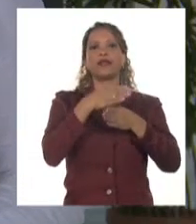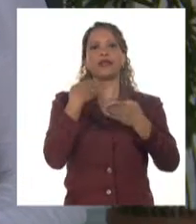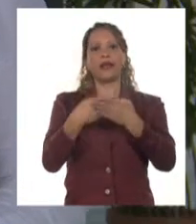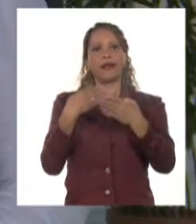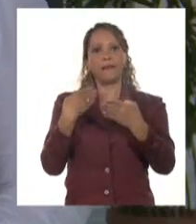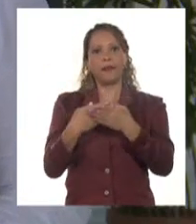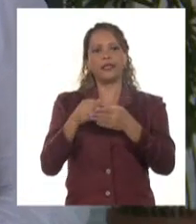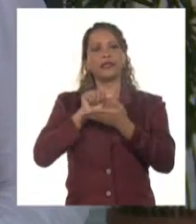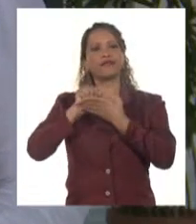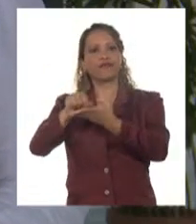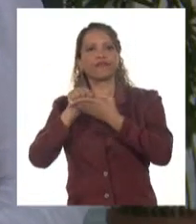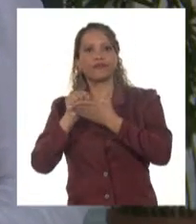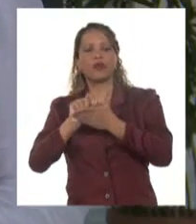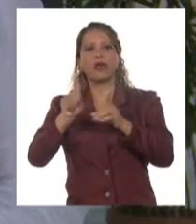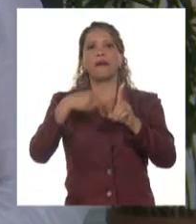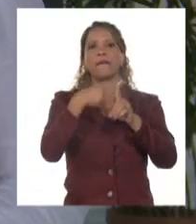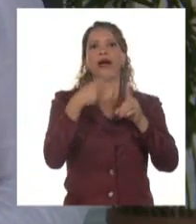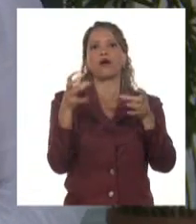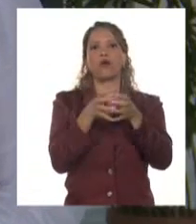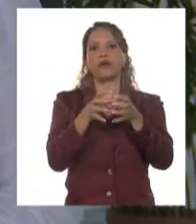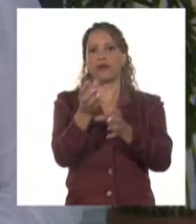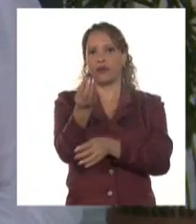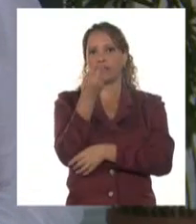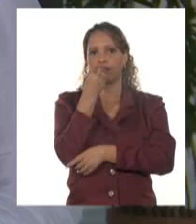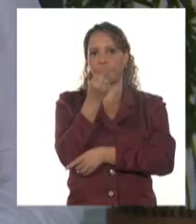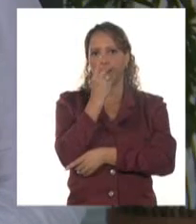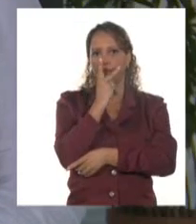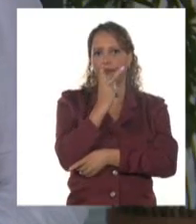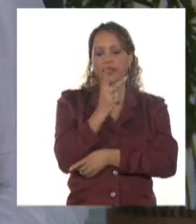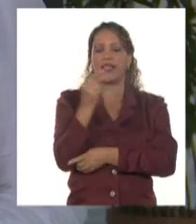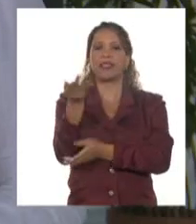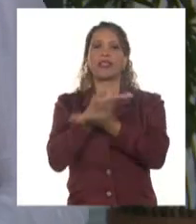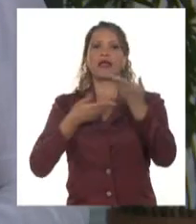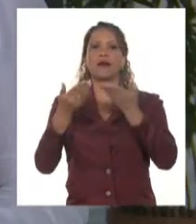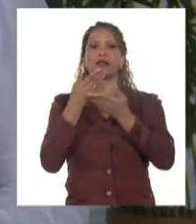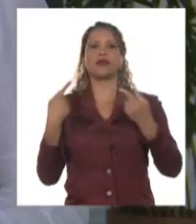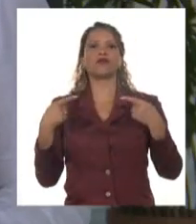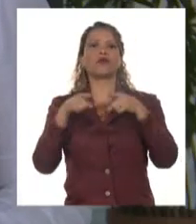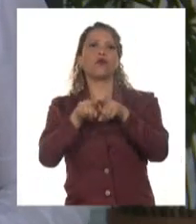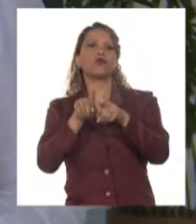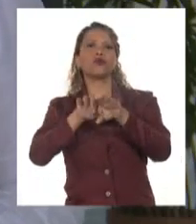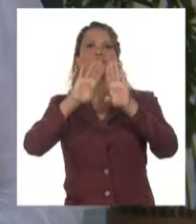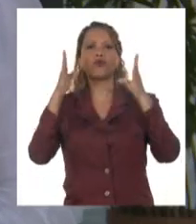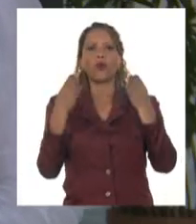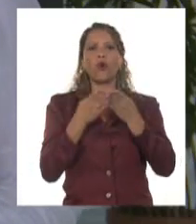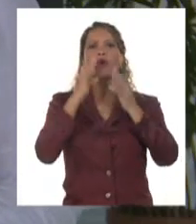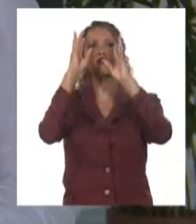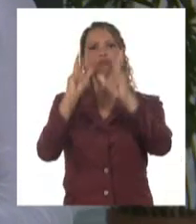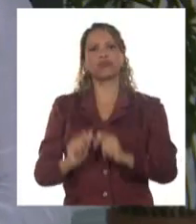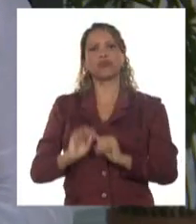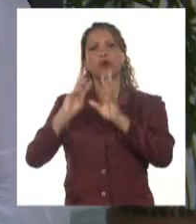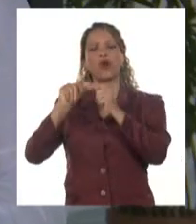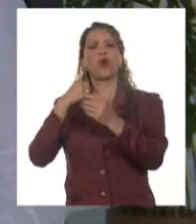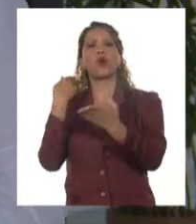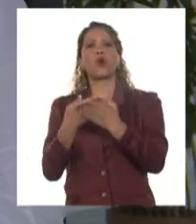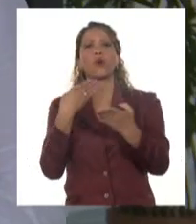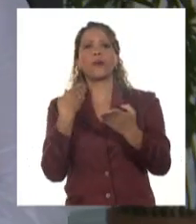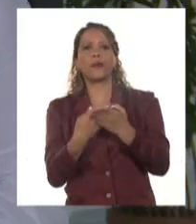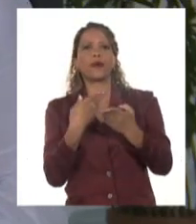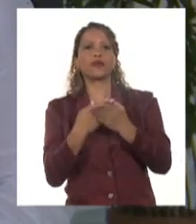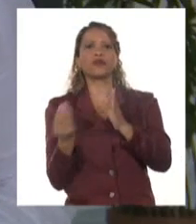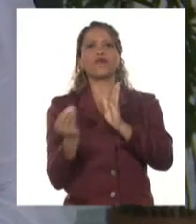servicios y la Comisión Agroalimentaria debatieron de manera conjunta los resultados a la comprobación de la